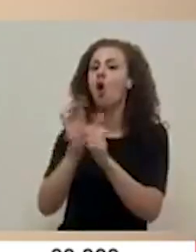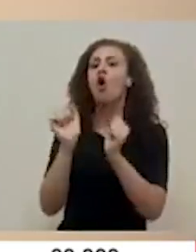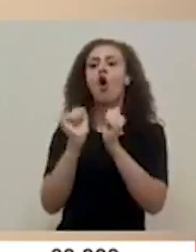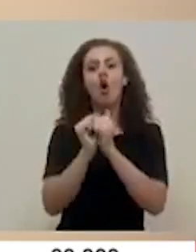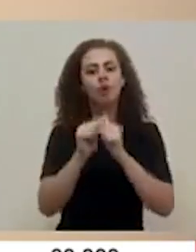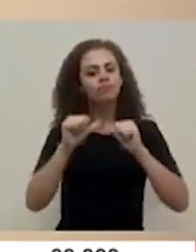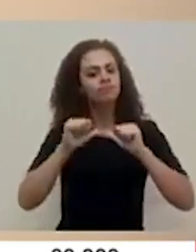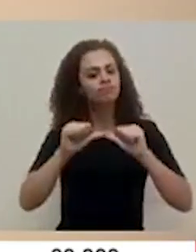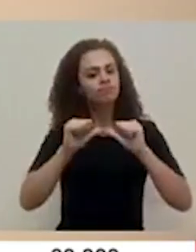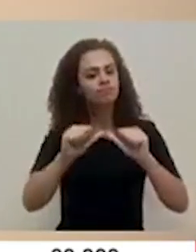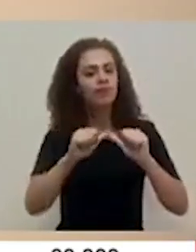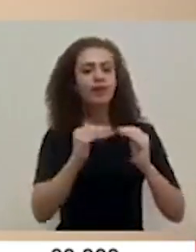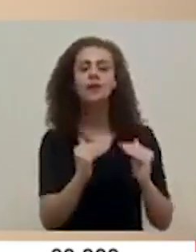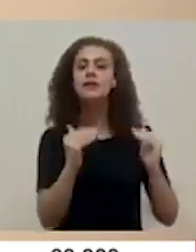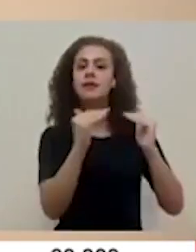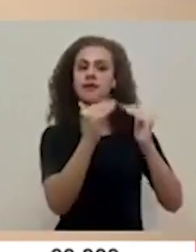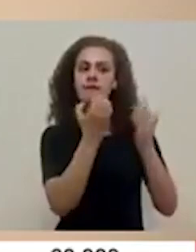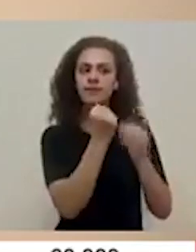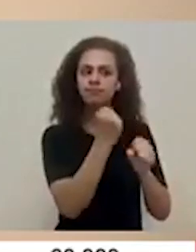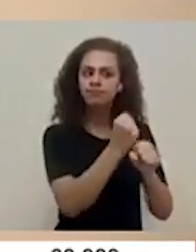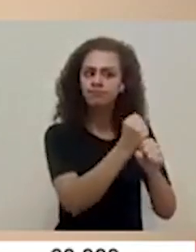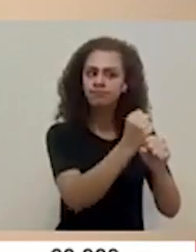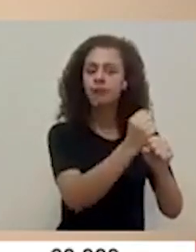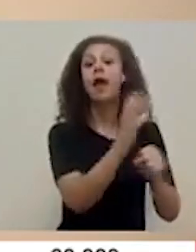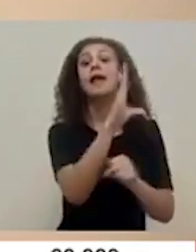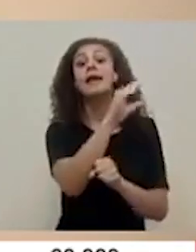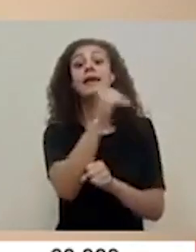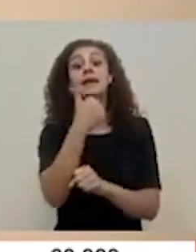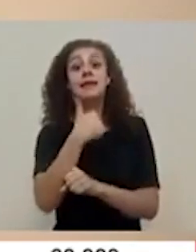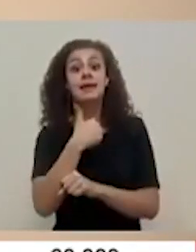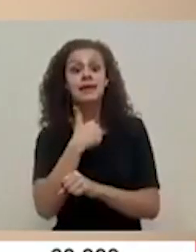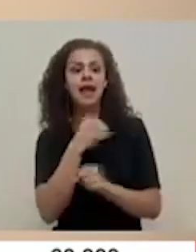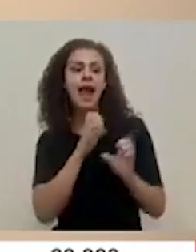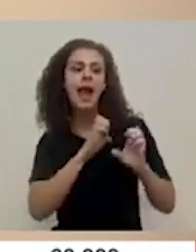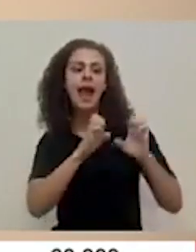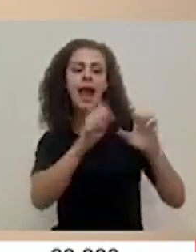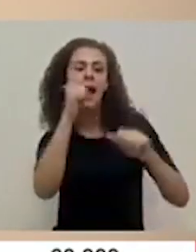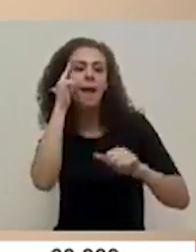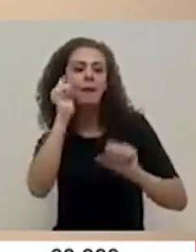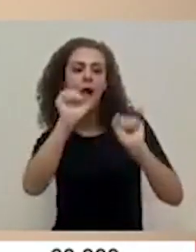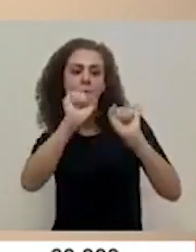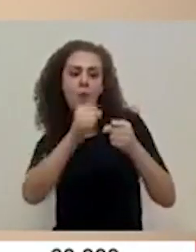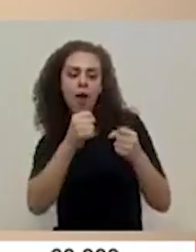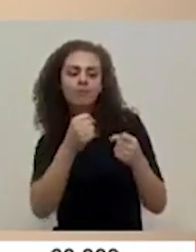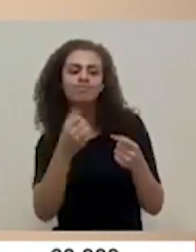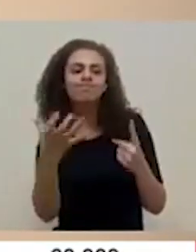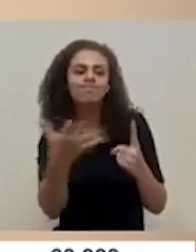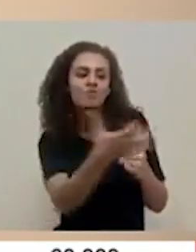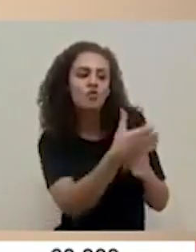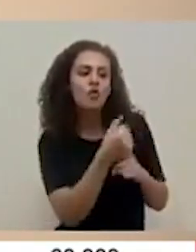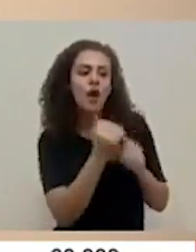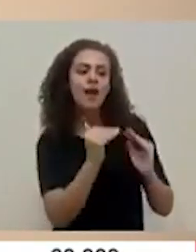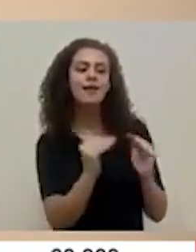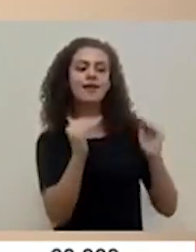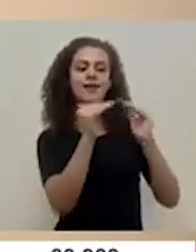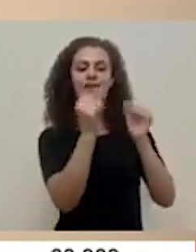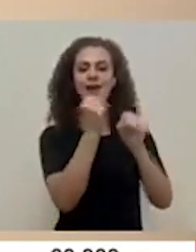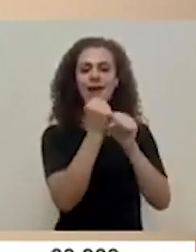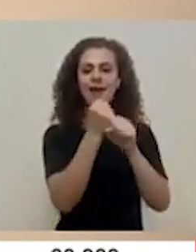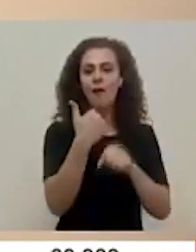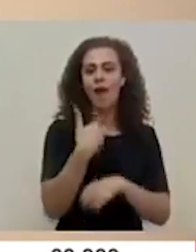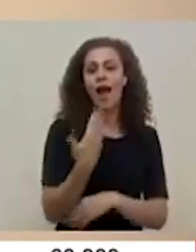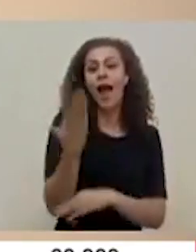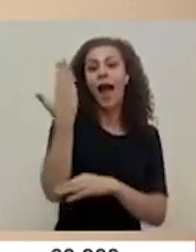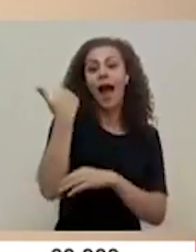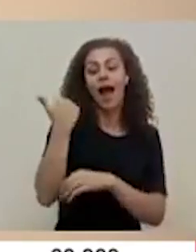mantener el nivel del empleo y también de que tengan una estrategia para poder recuperar el nivel de empleo que se solía tener